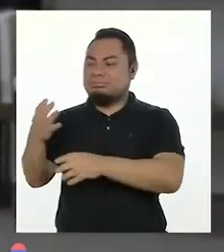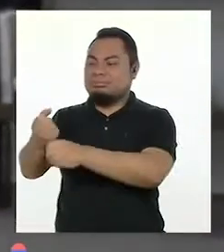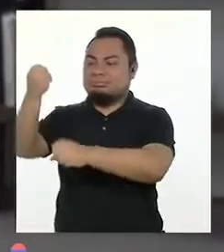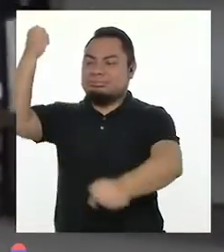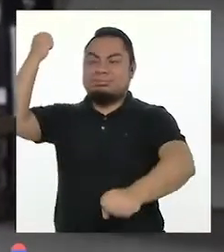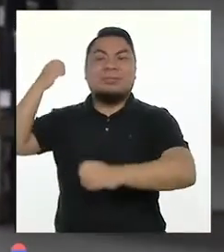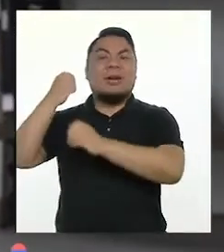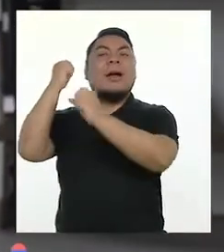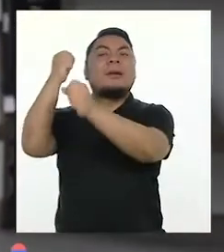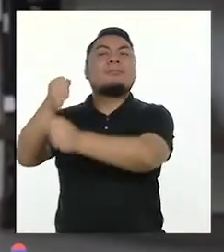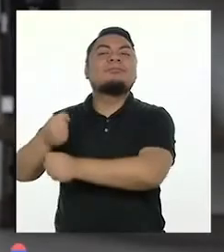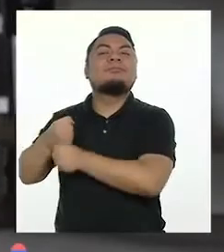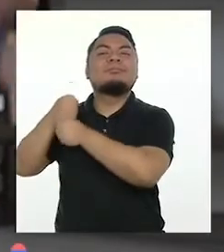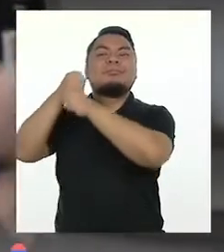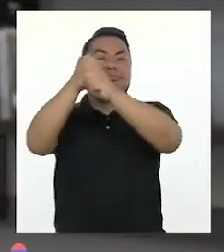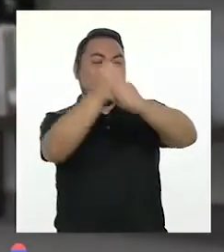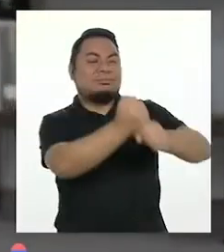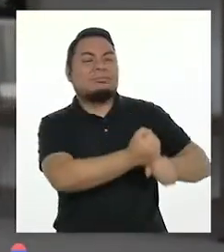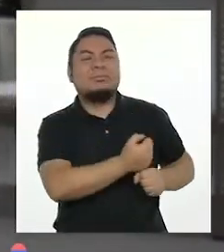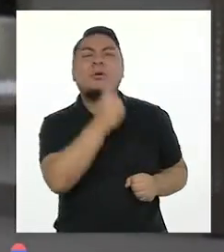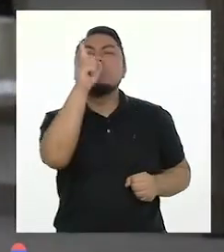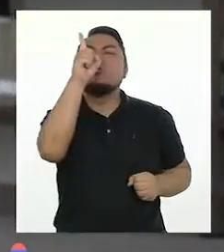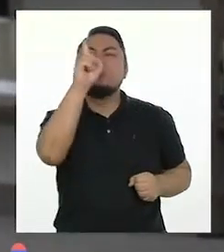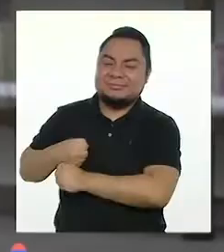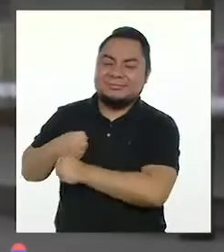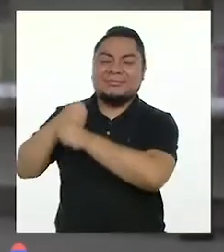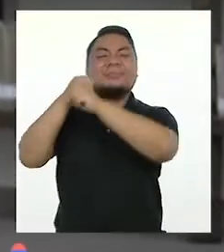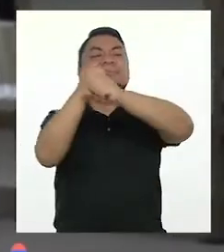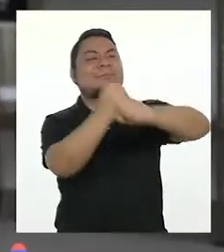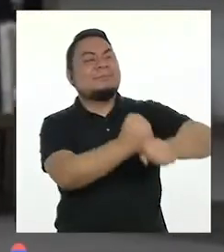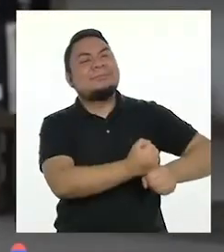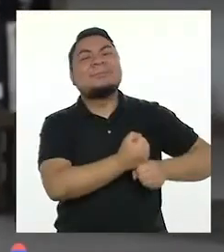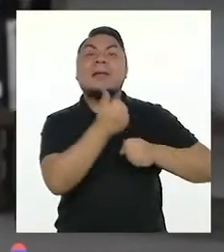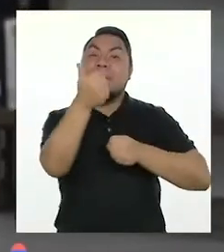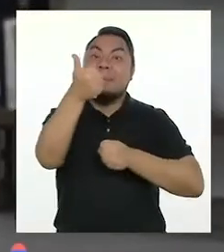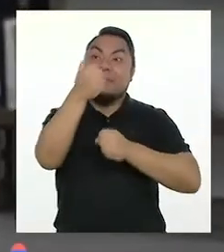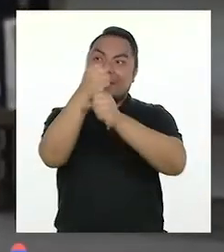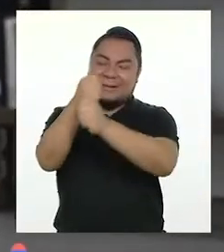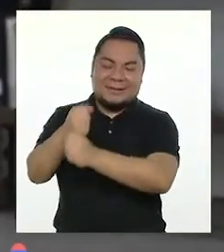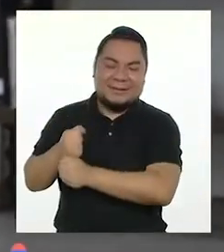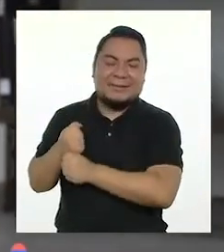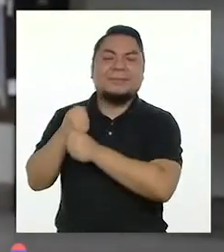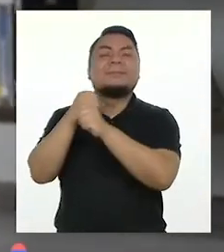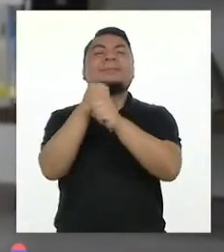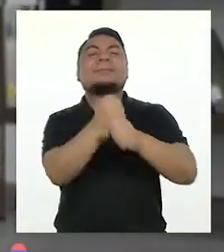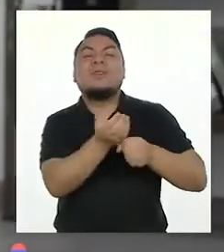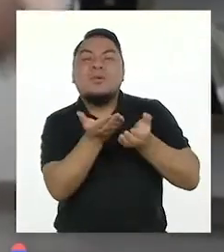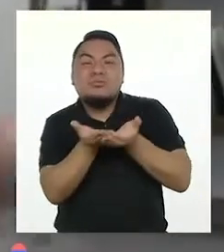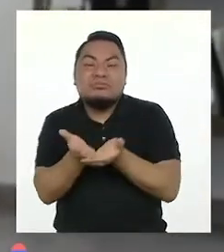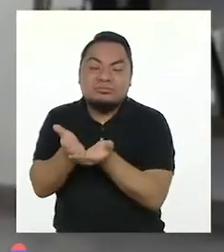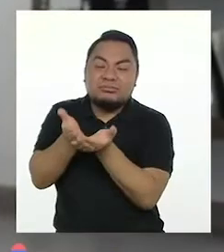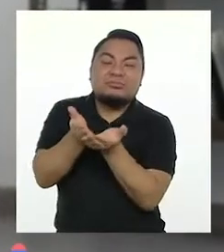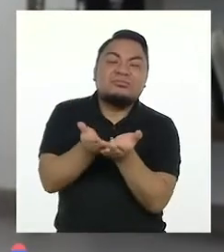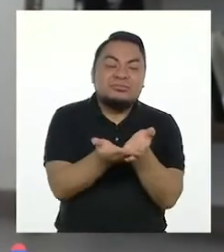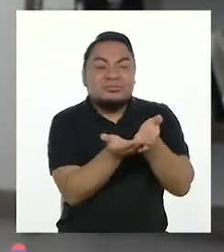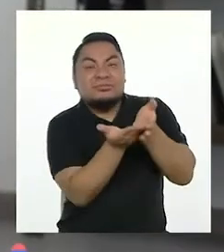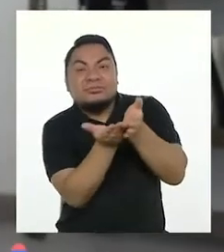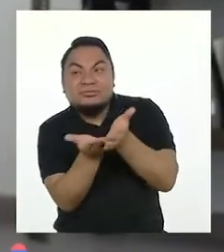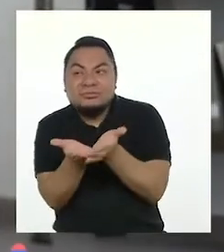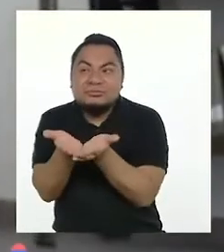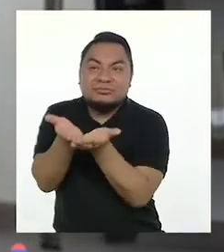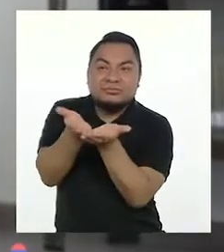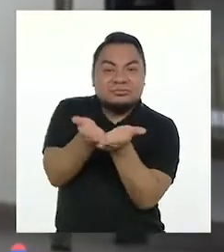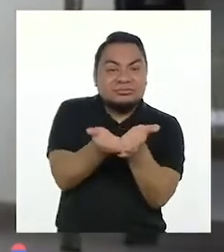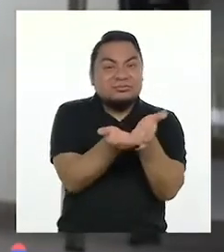¡Ah! ¡Un solo remo! ¡Sí! ¡Un solo remo es suficiente! ¡Vamos! ¡Muy bien! ¡Estamos navegando en nuestra canoa!